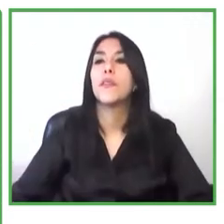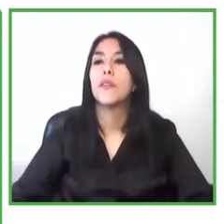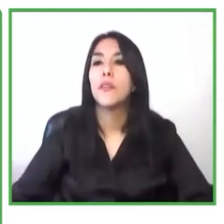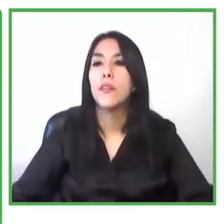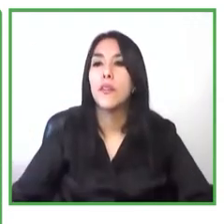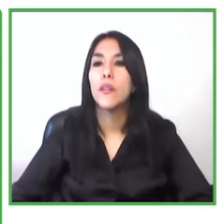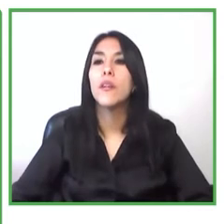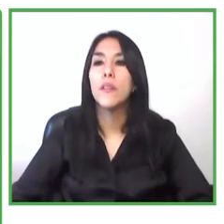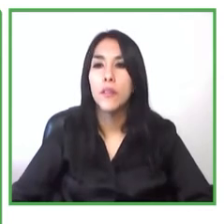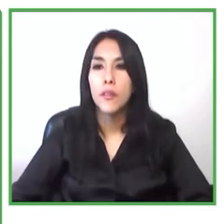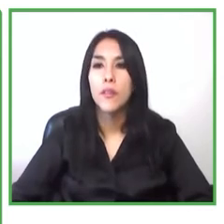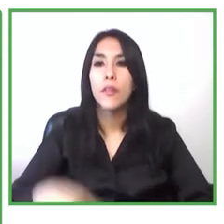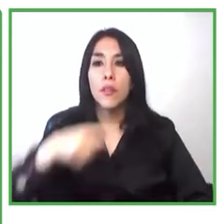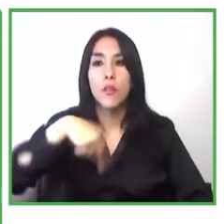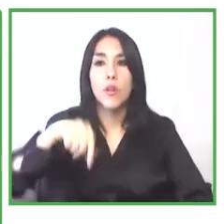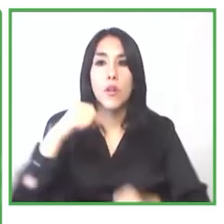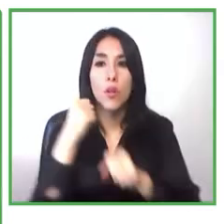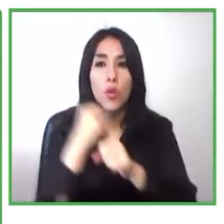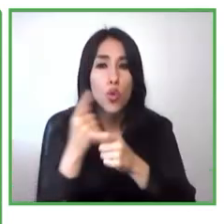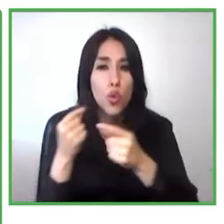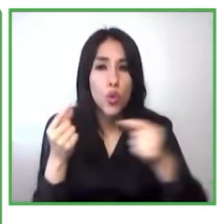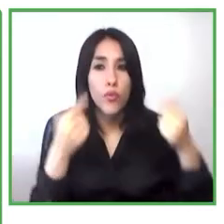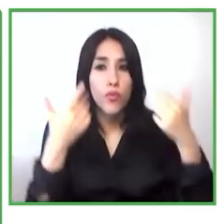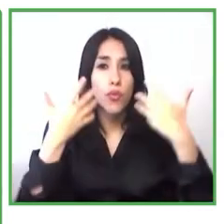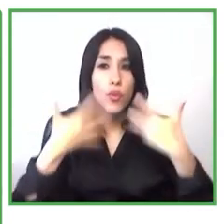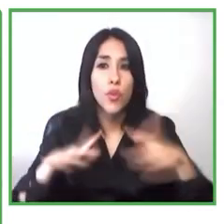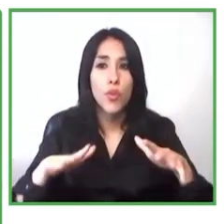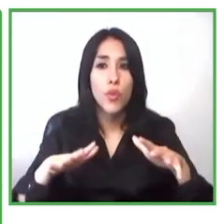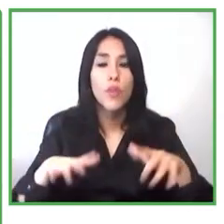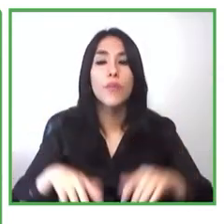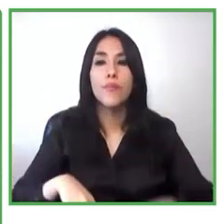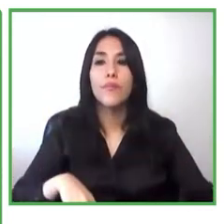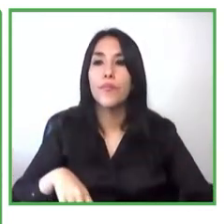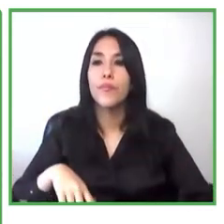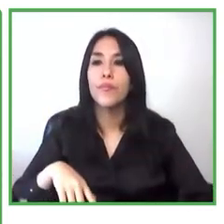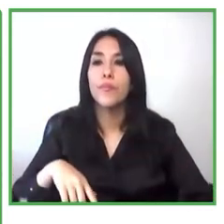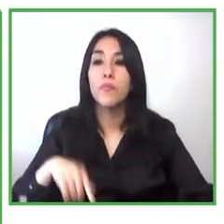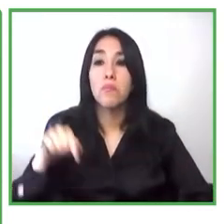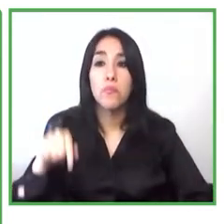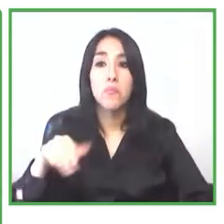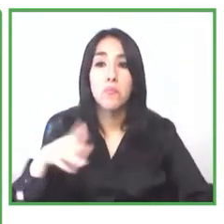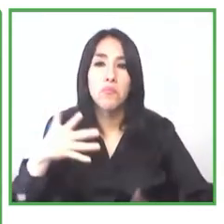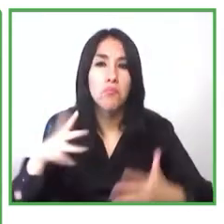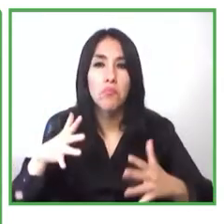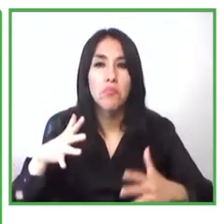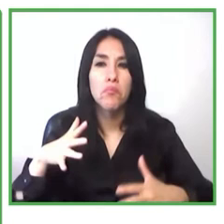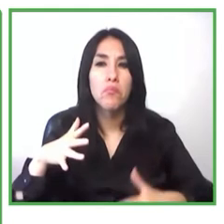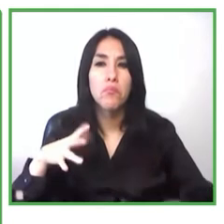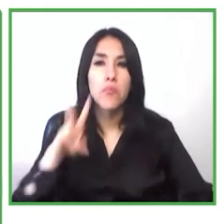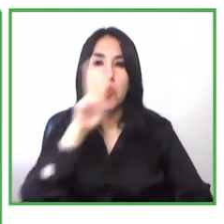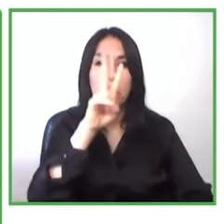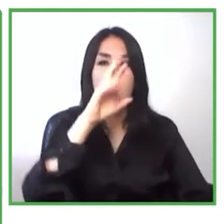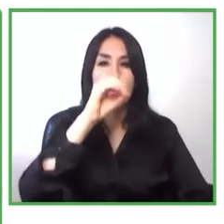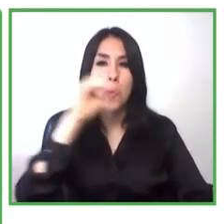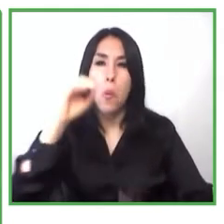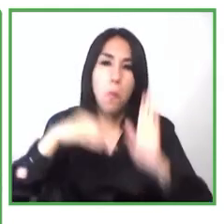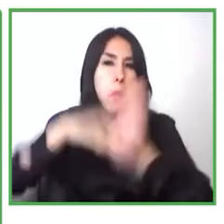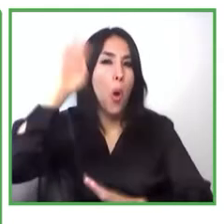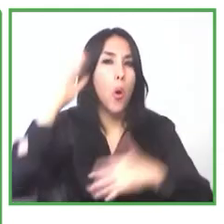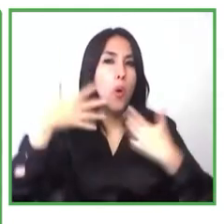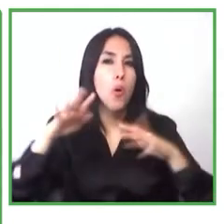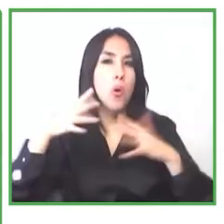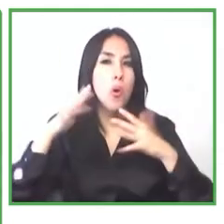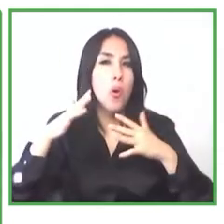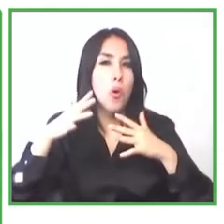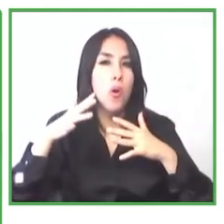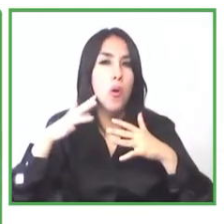podemos decir que tenemos más de 200 eventos que han sido organizados mediante este